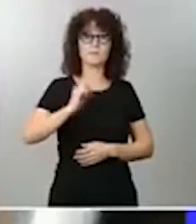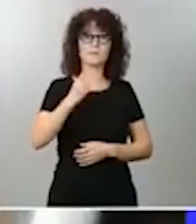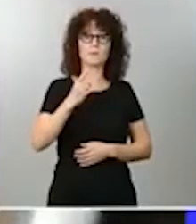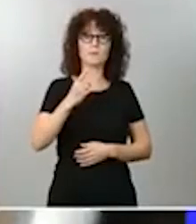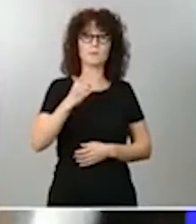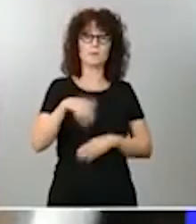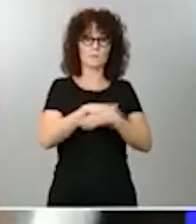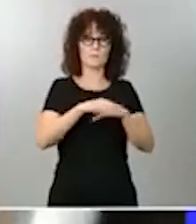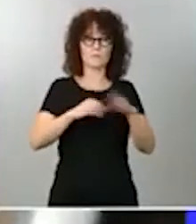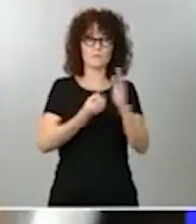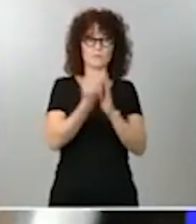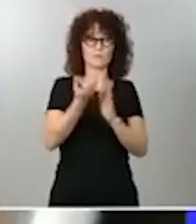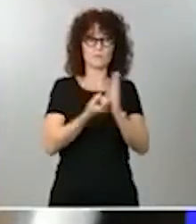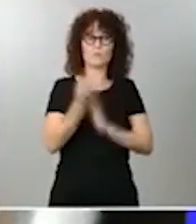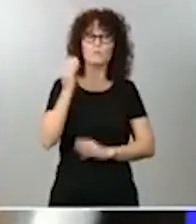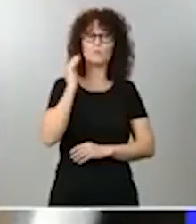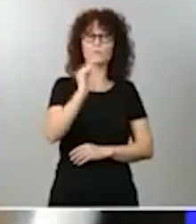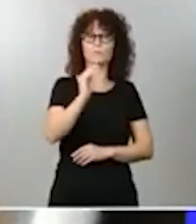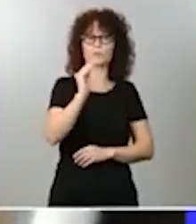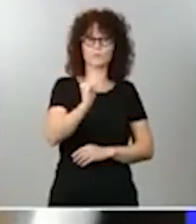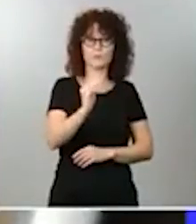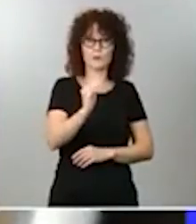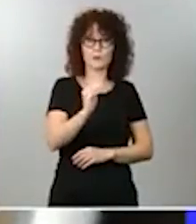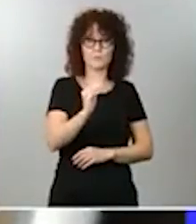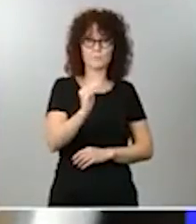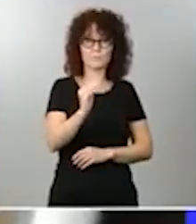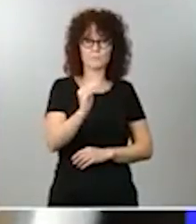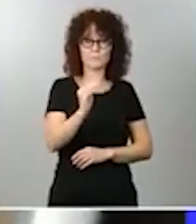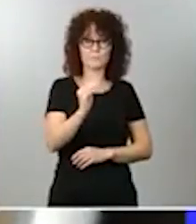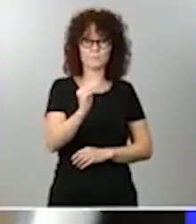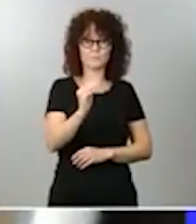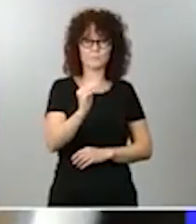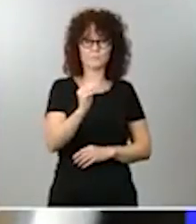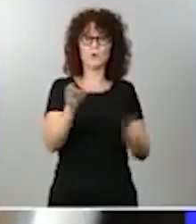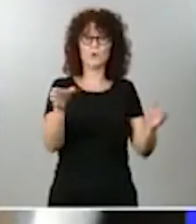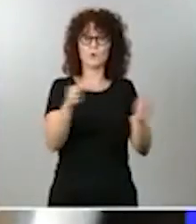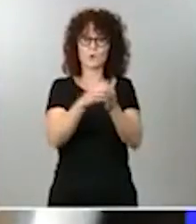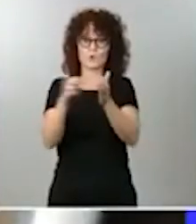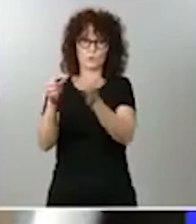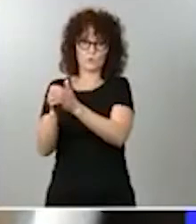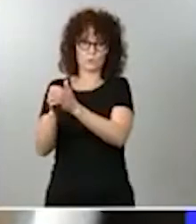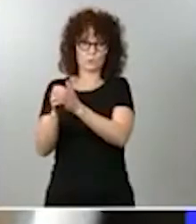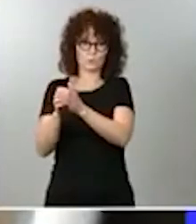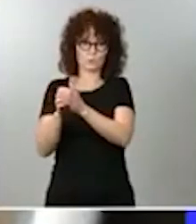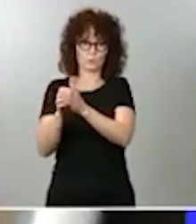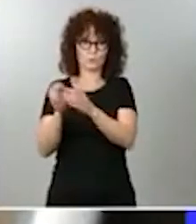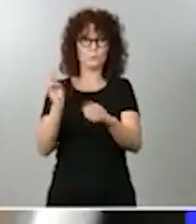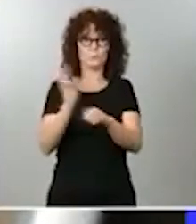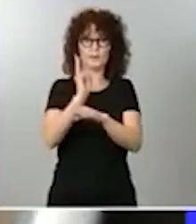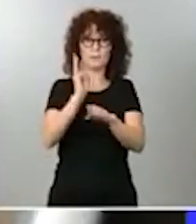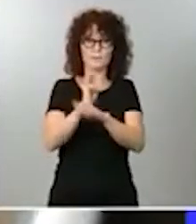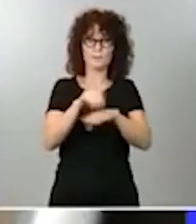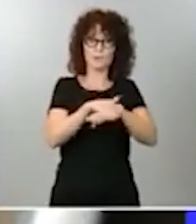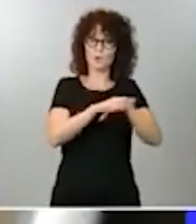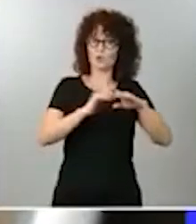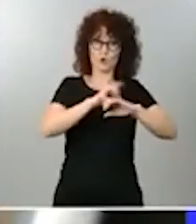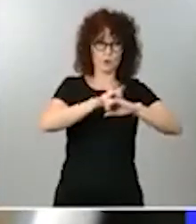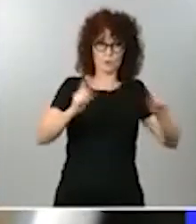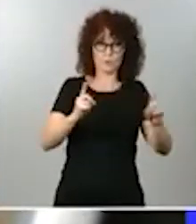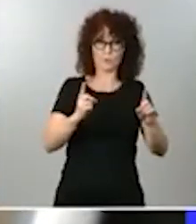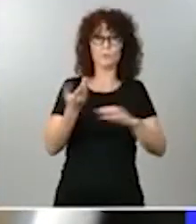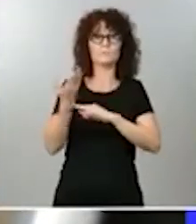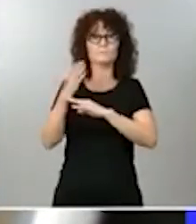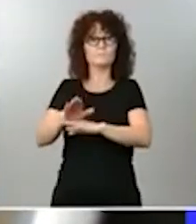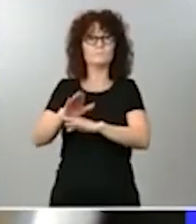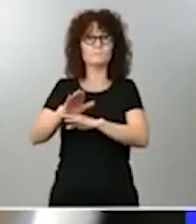cuál es la razón por la que han sido los grupos parlamentarios, si el Gobierno, los que llevan al Congreso la reforma del